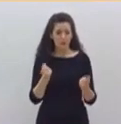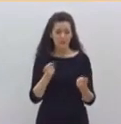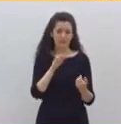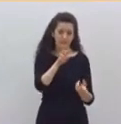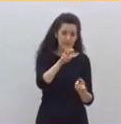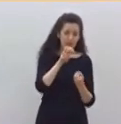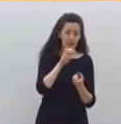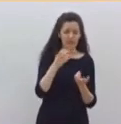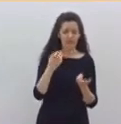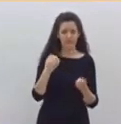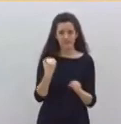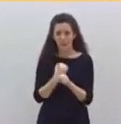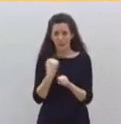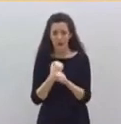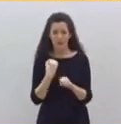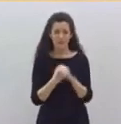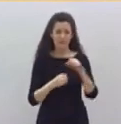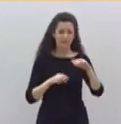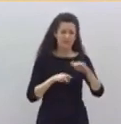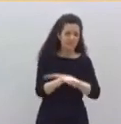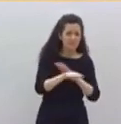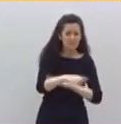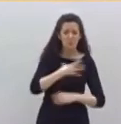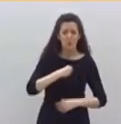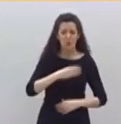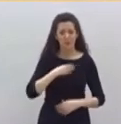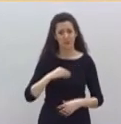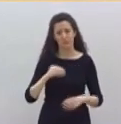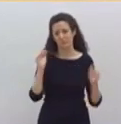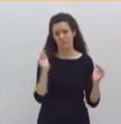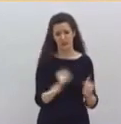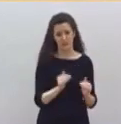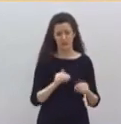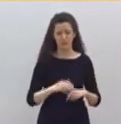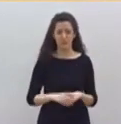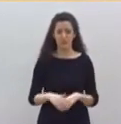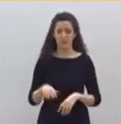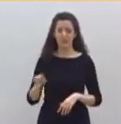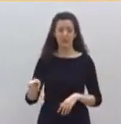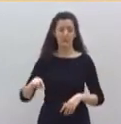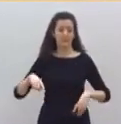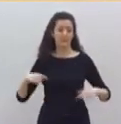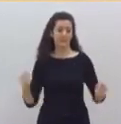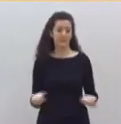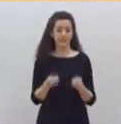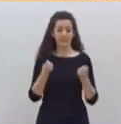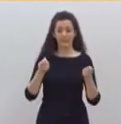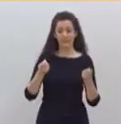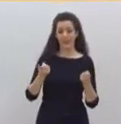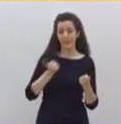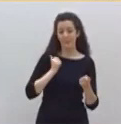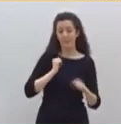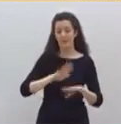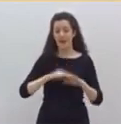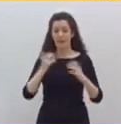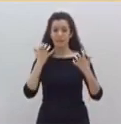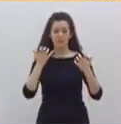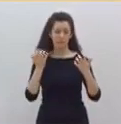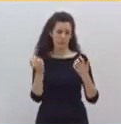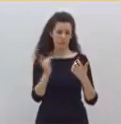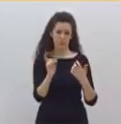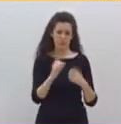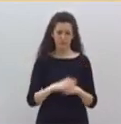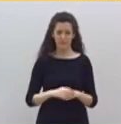Y que no hagan salidas de la crisis populista, como le pide su vicepresidente. Recuerde siempre a Varoufakis y